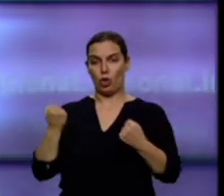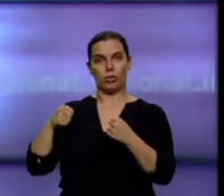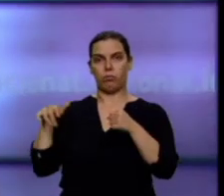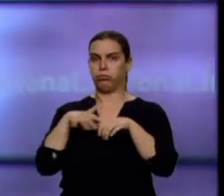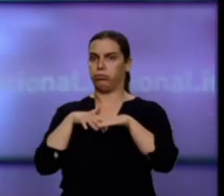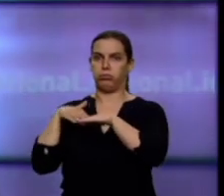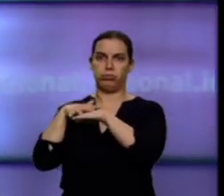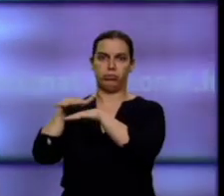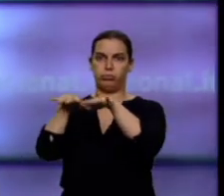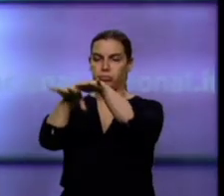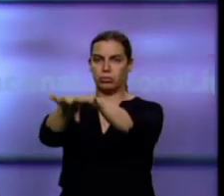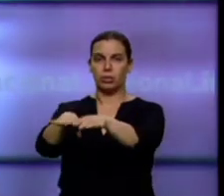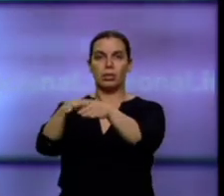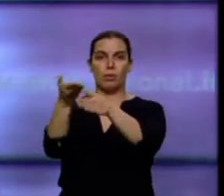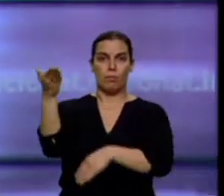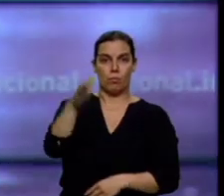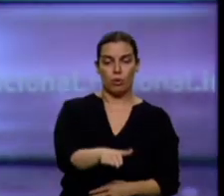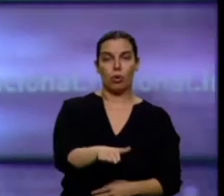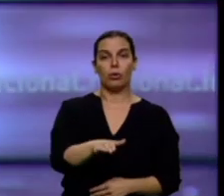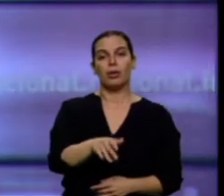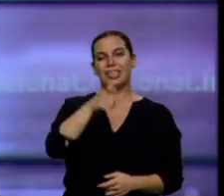vieron muy afectadas por las lluvias torrenciales.